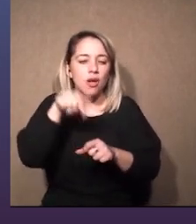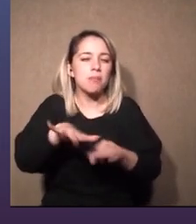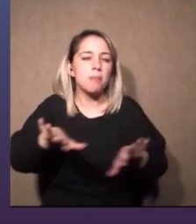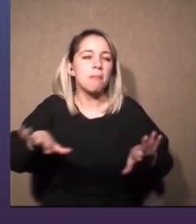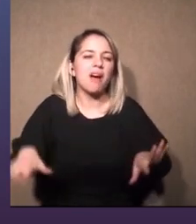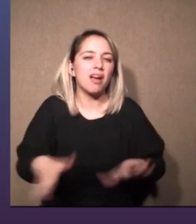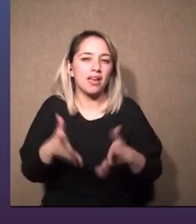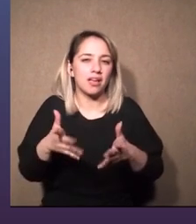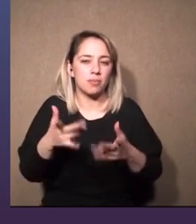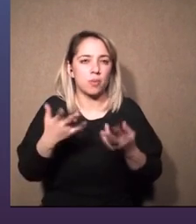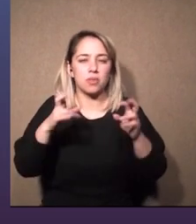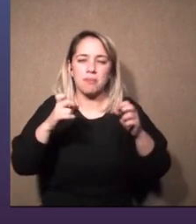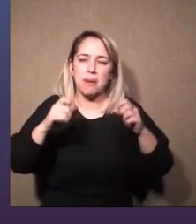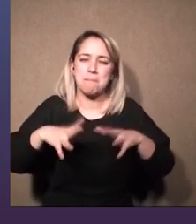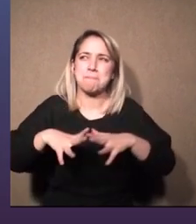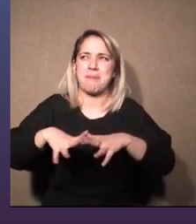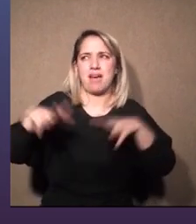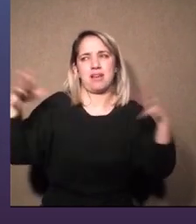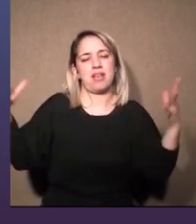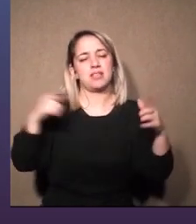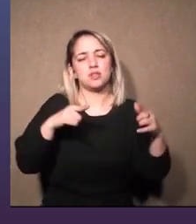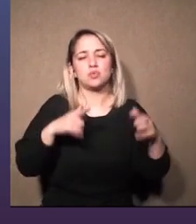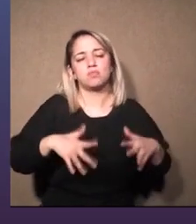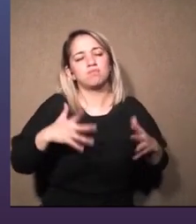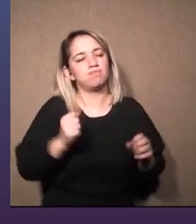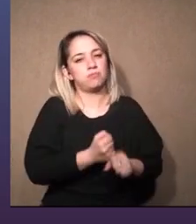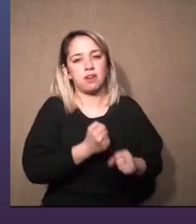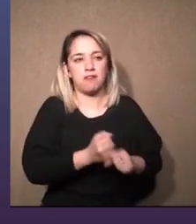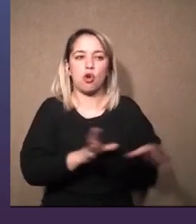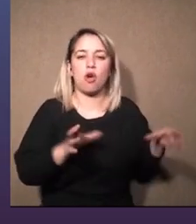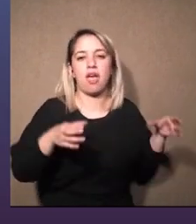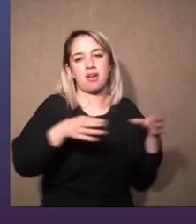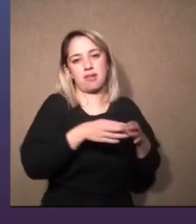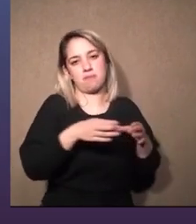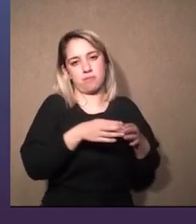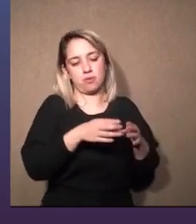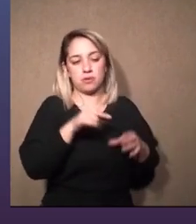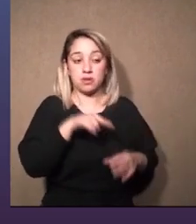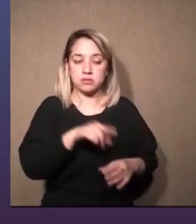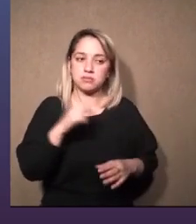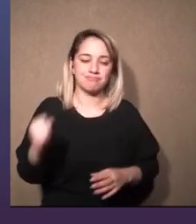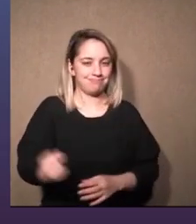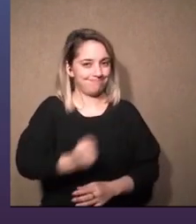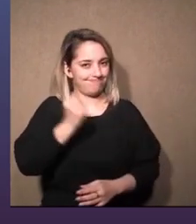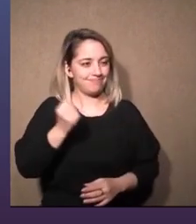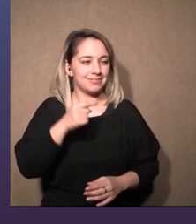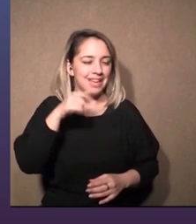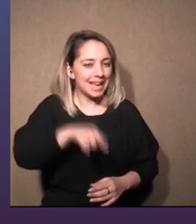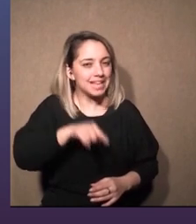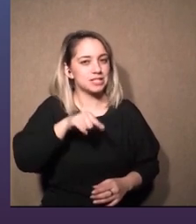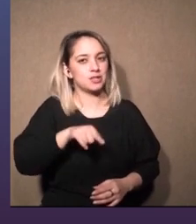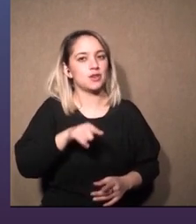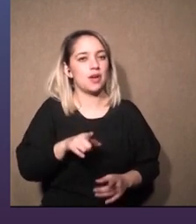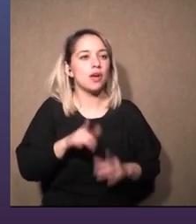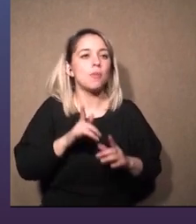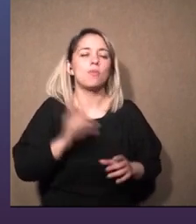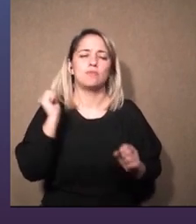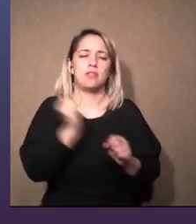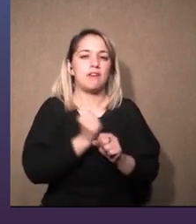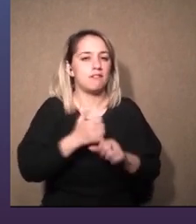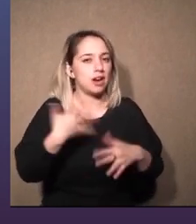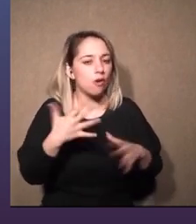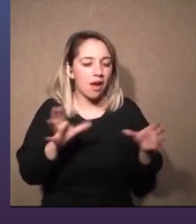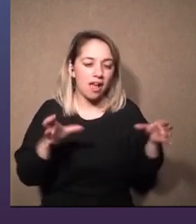revés y que es un gran trabajo en equipo es fundamentalmente eso que es un gran trabajo en equipo donde